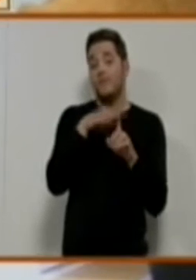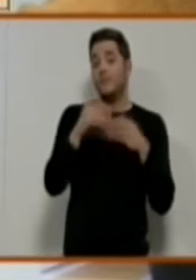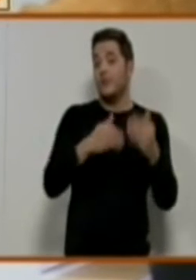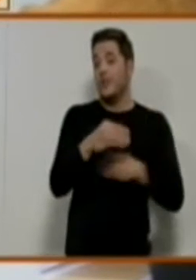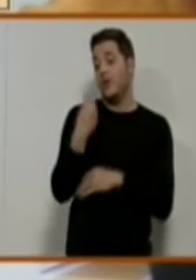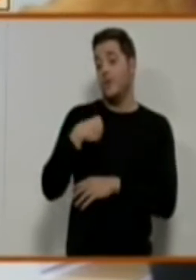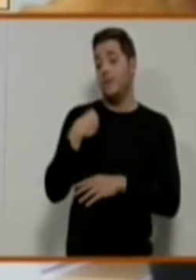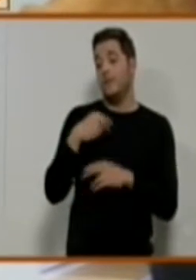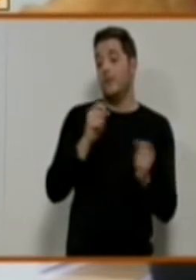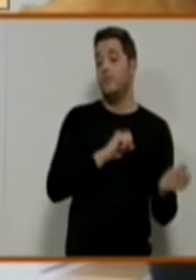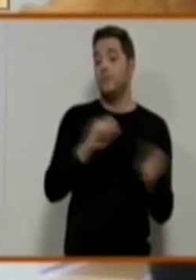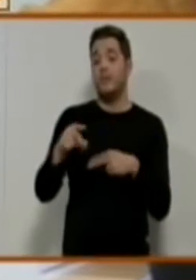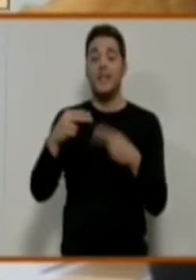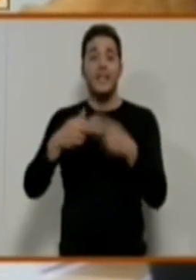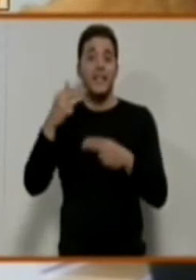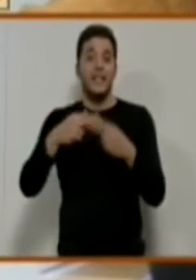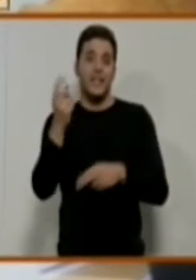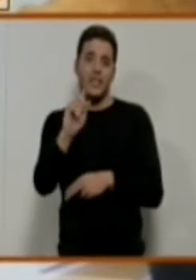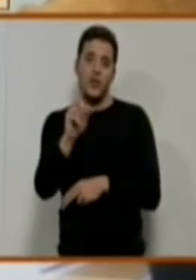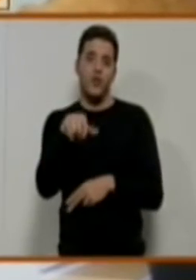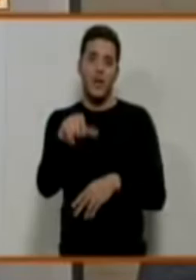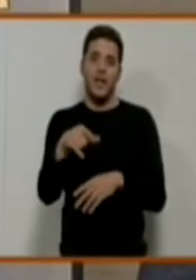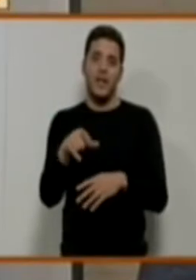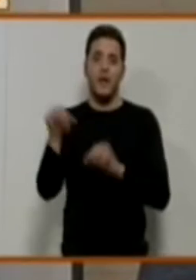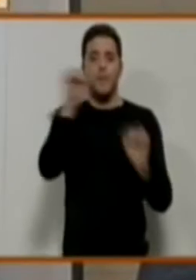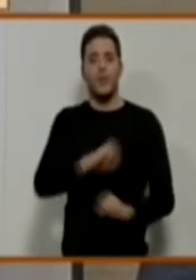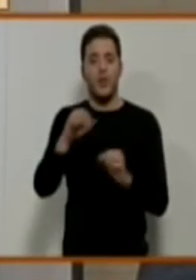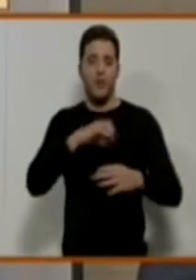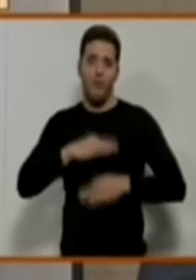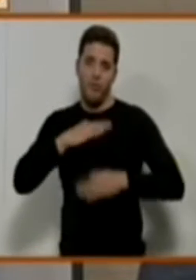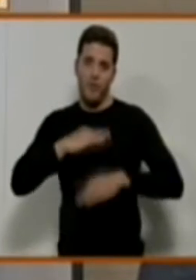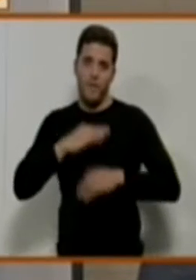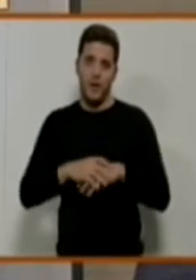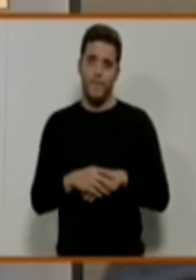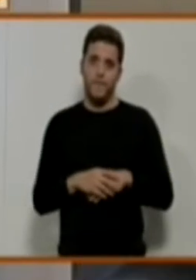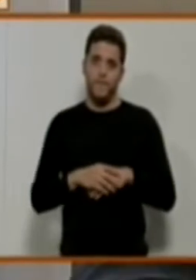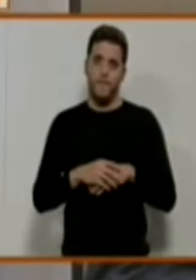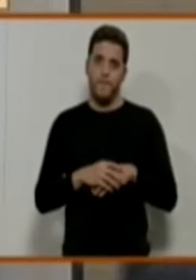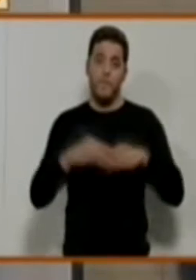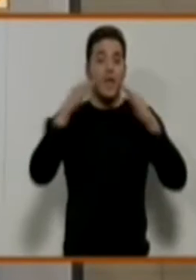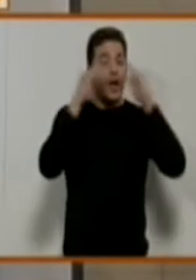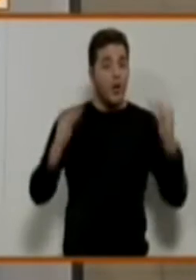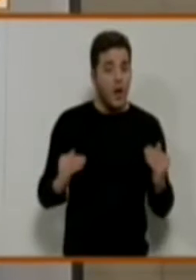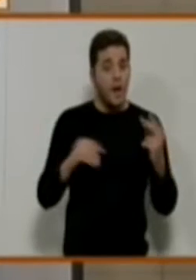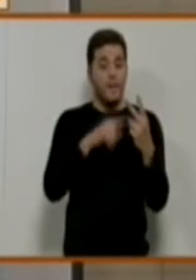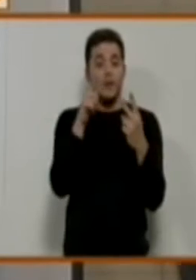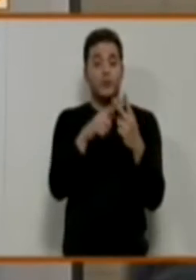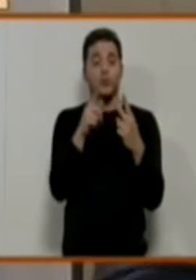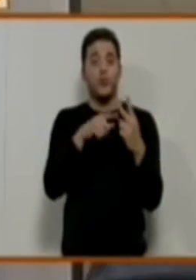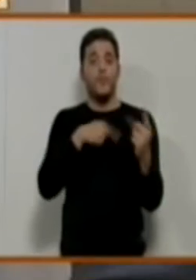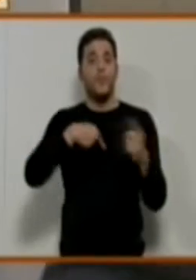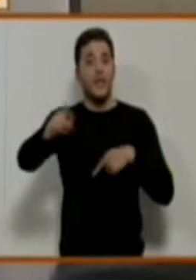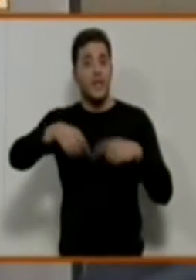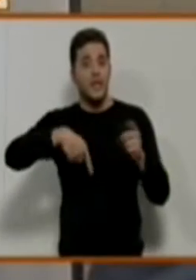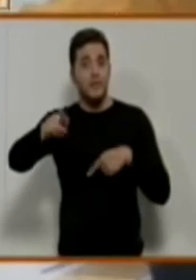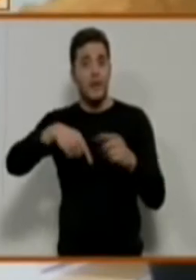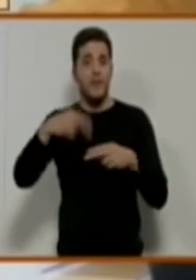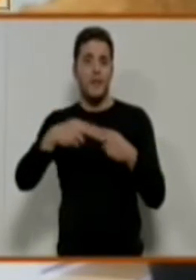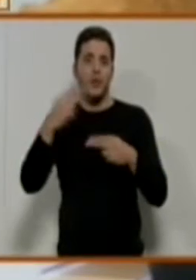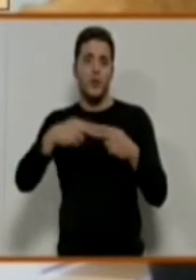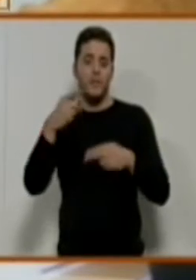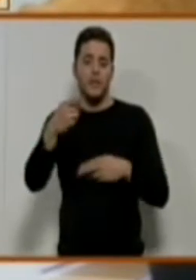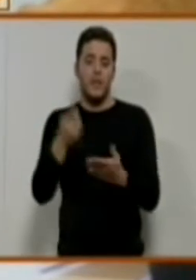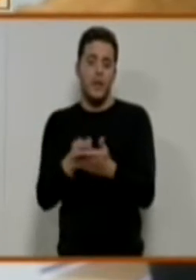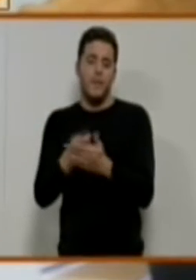de taxi lo hace y protección civil. El alojamiento y el desplazamiento en taxi lo paga la